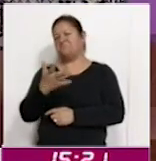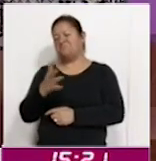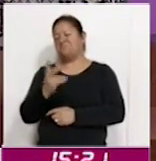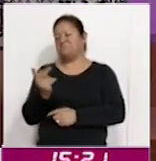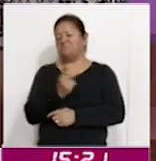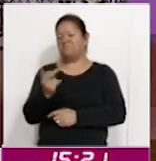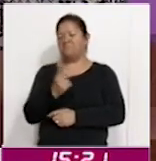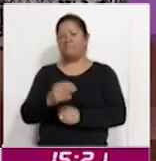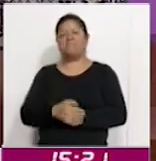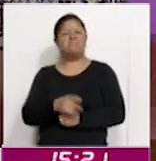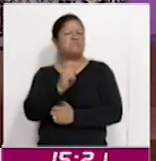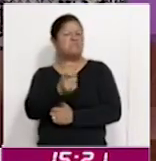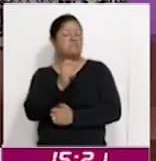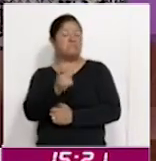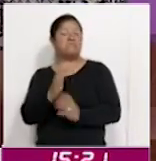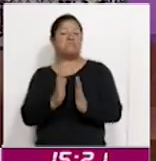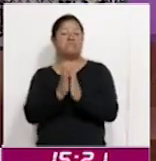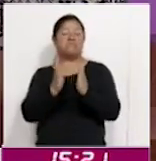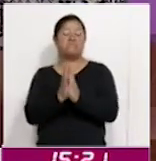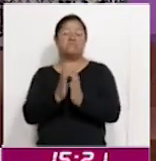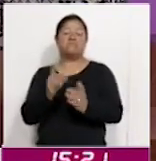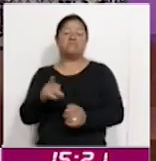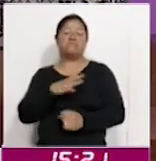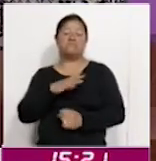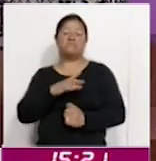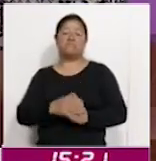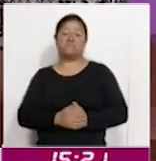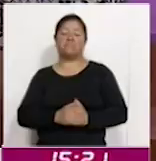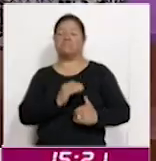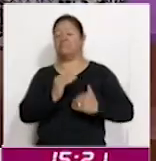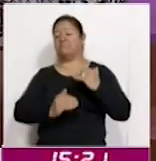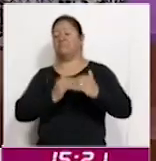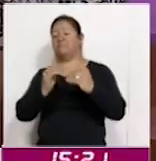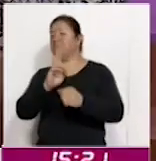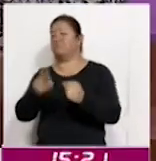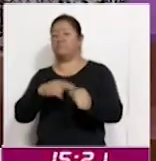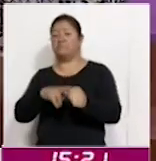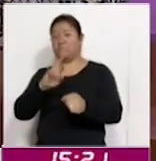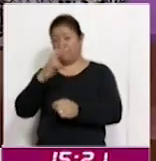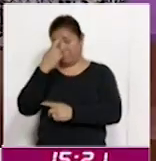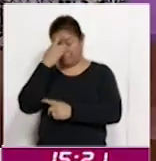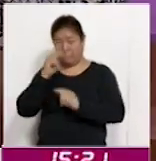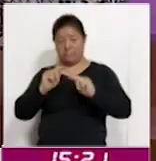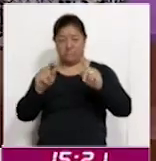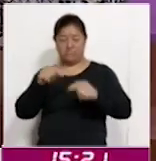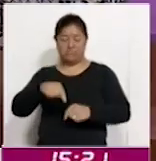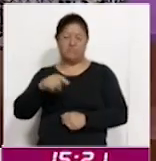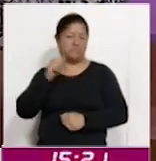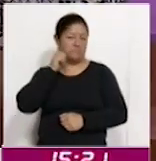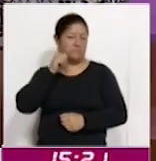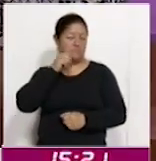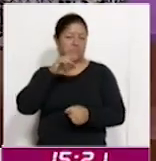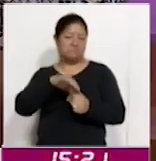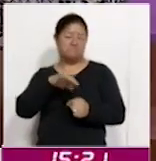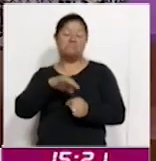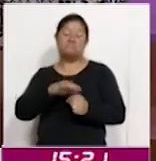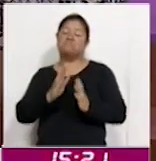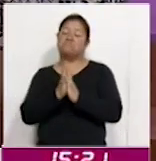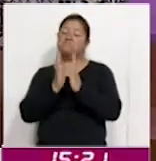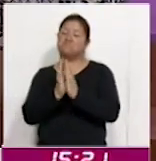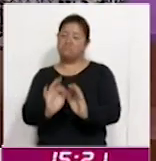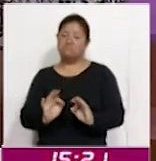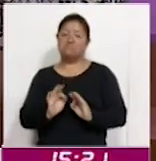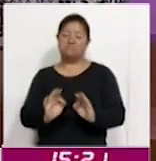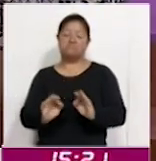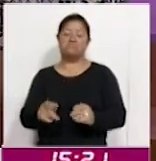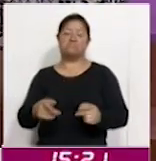en promedio, se refleja la participación que ha existido en procesos ordinarios. Recordemos que Tlaxcala siempre ha mostrado un alto índice de participación ciudadana